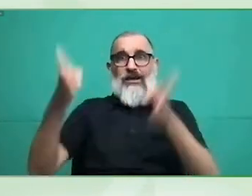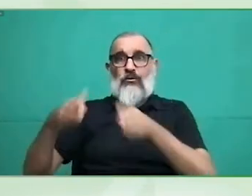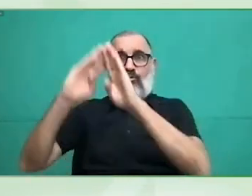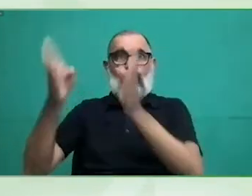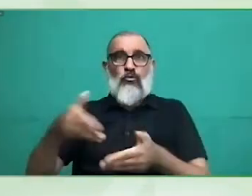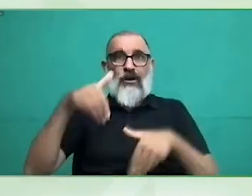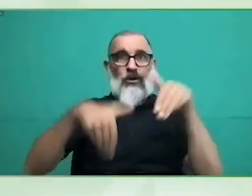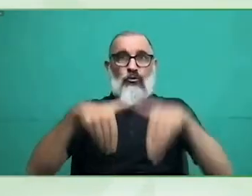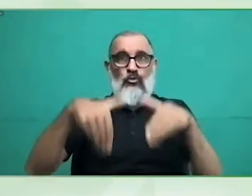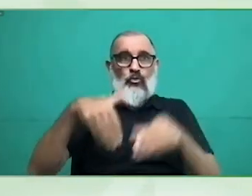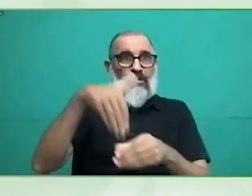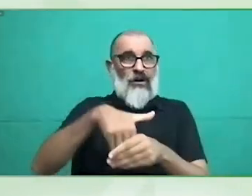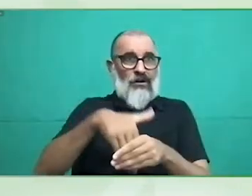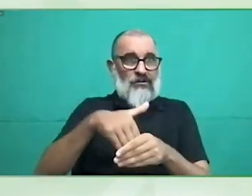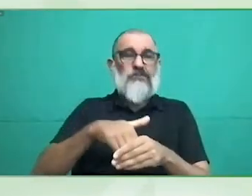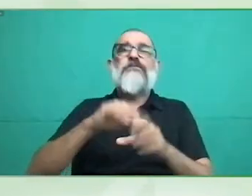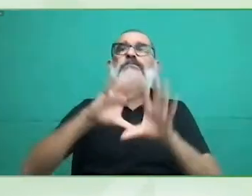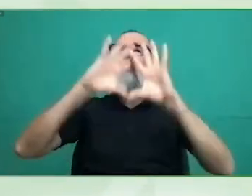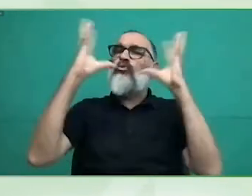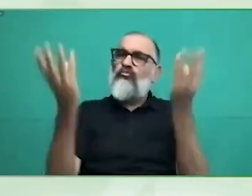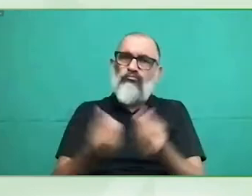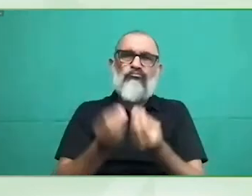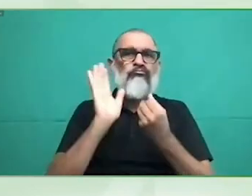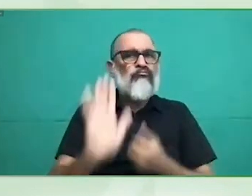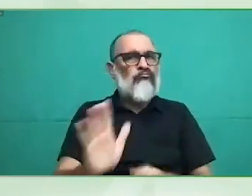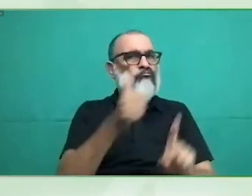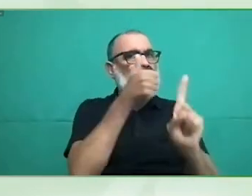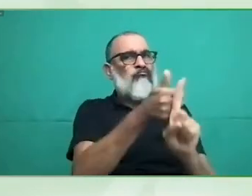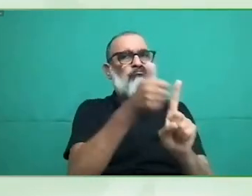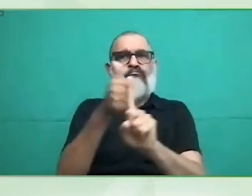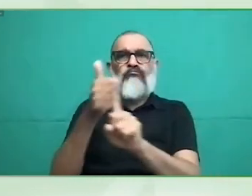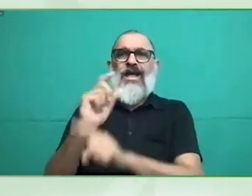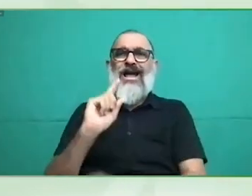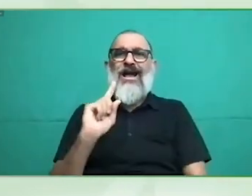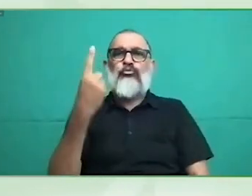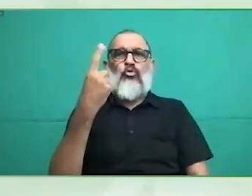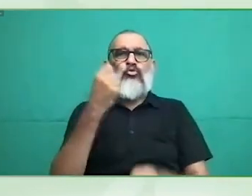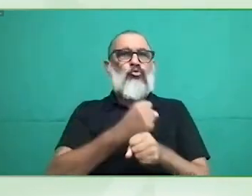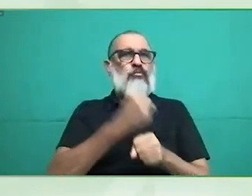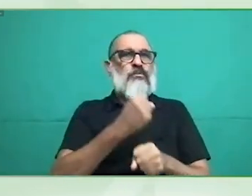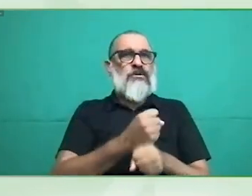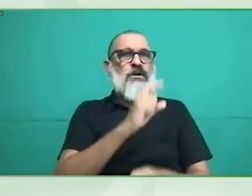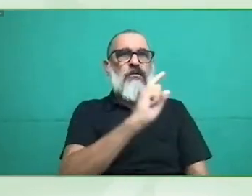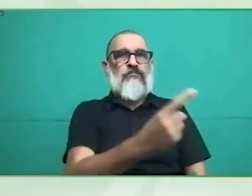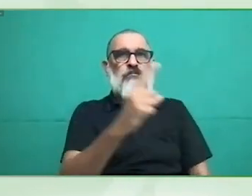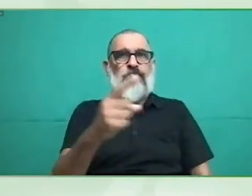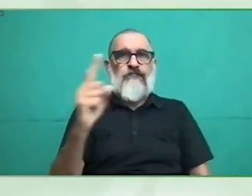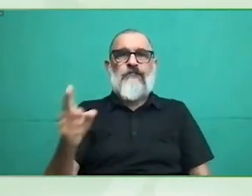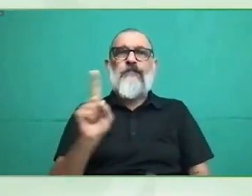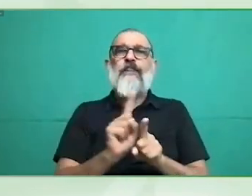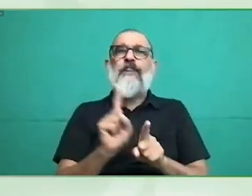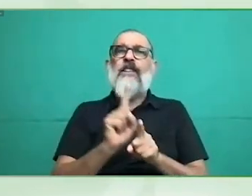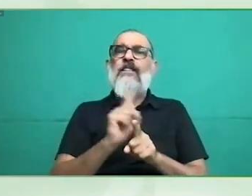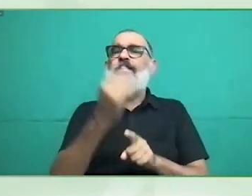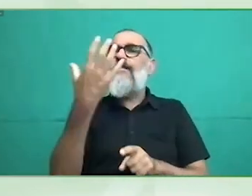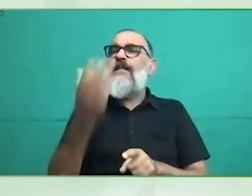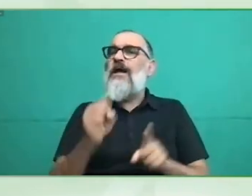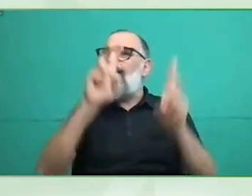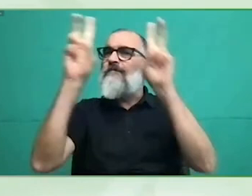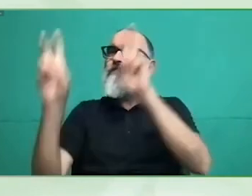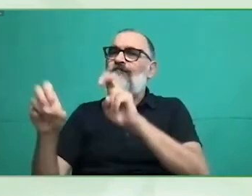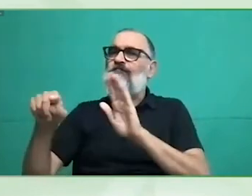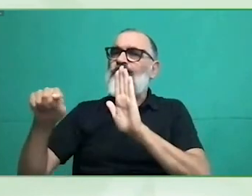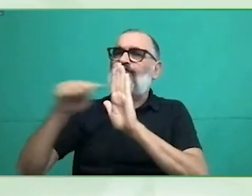votante con discapacidad en este caso ya por último el tercer bloque de medidas que tiene que